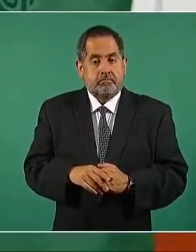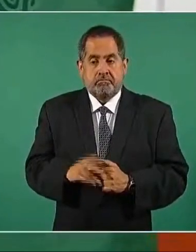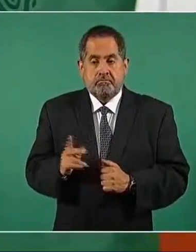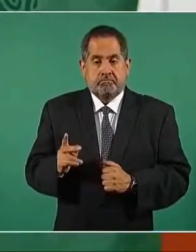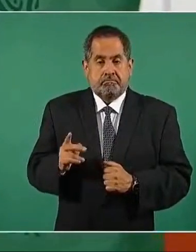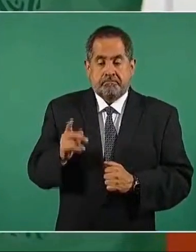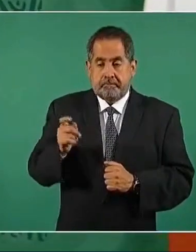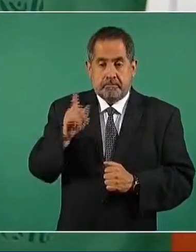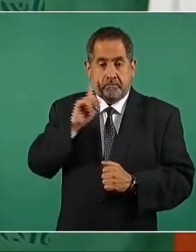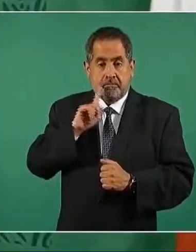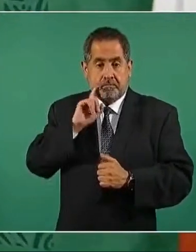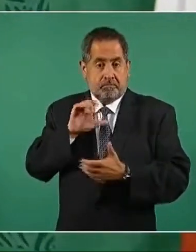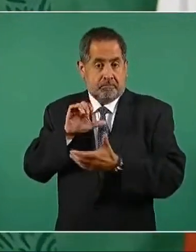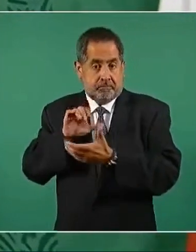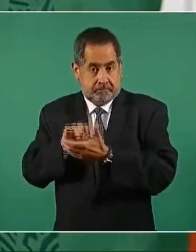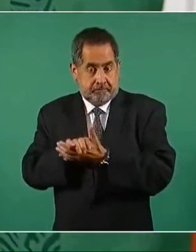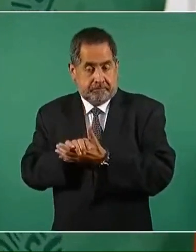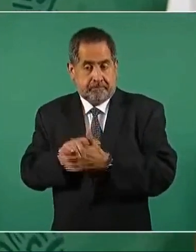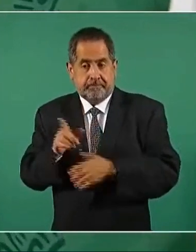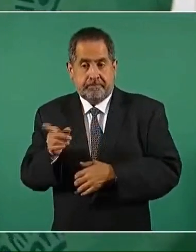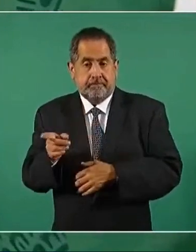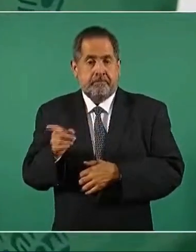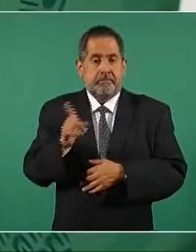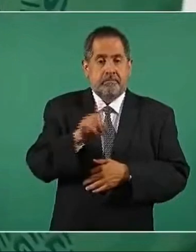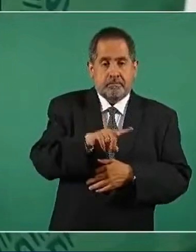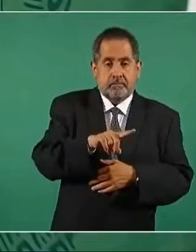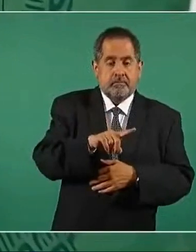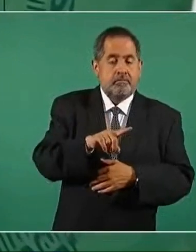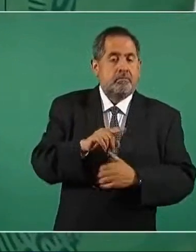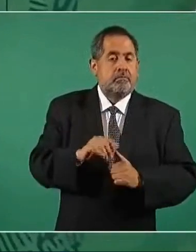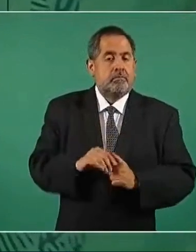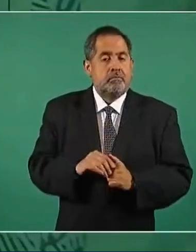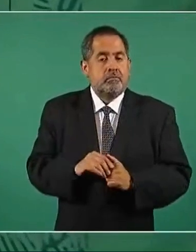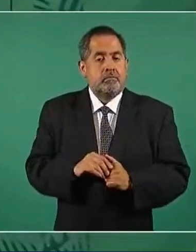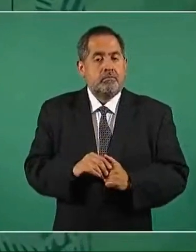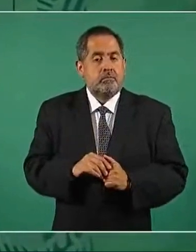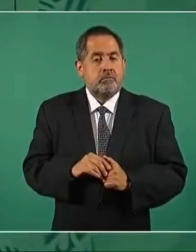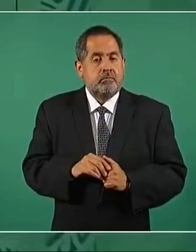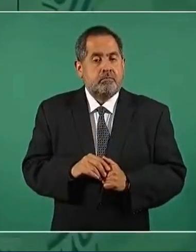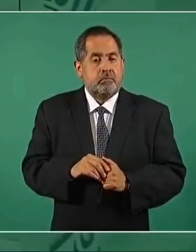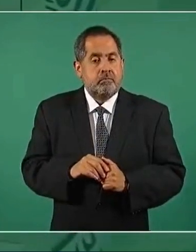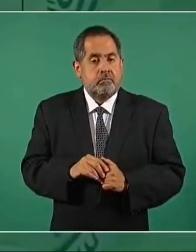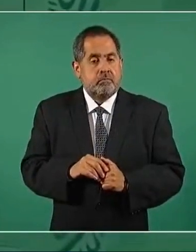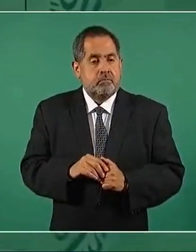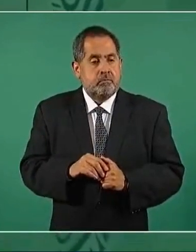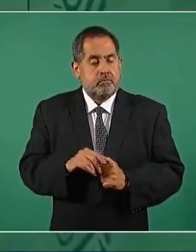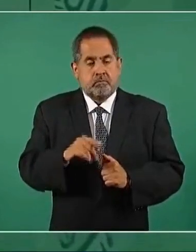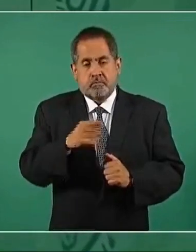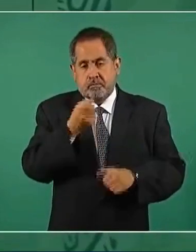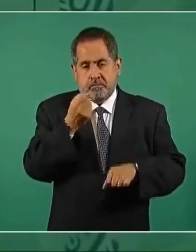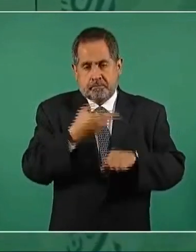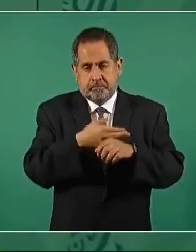acuerdo con su ayudante,